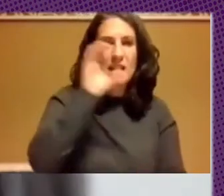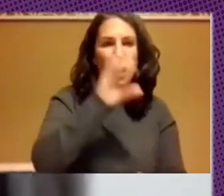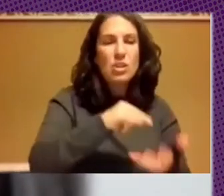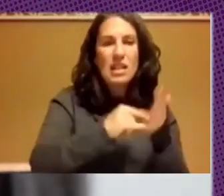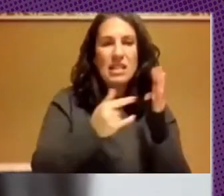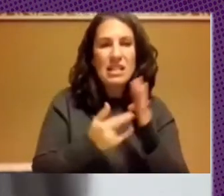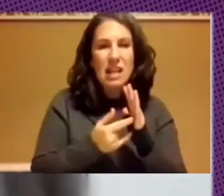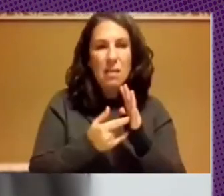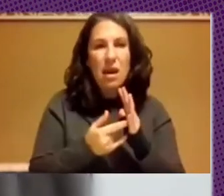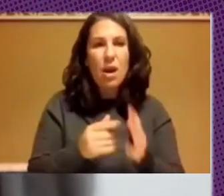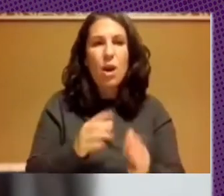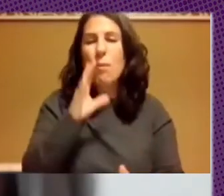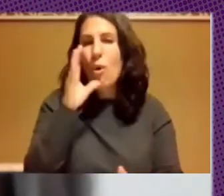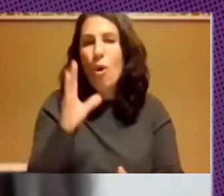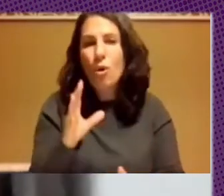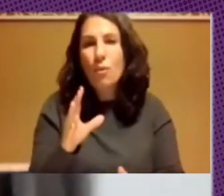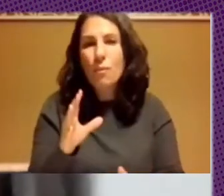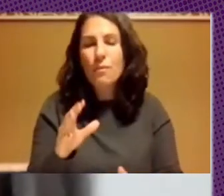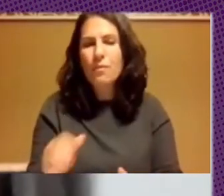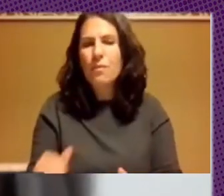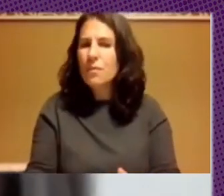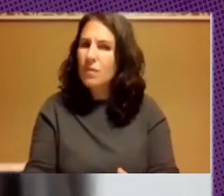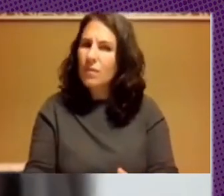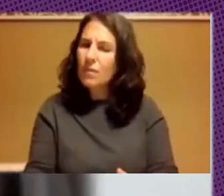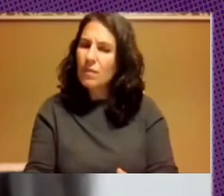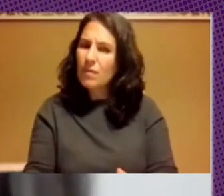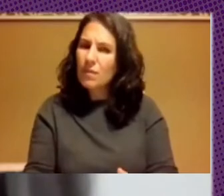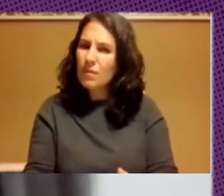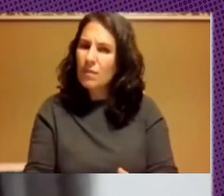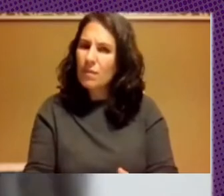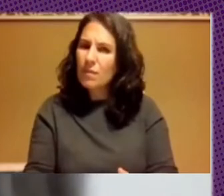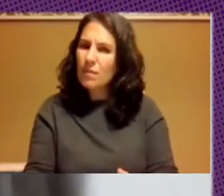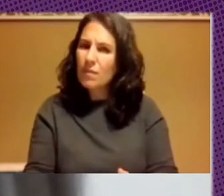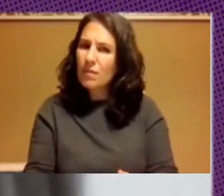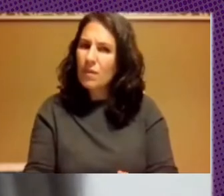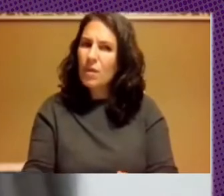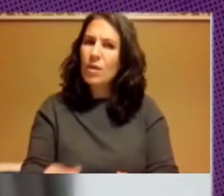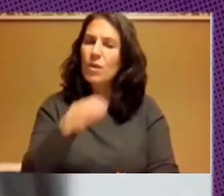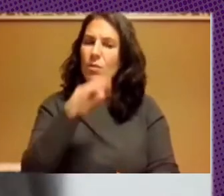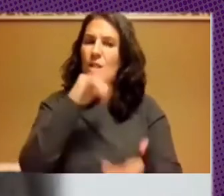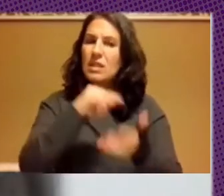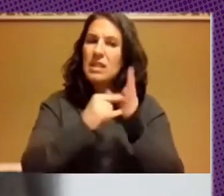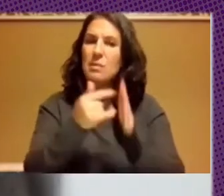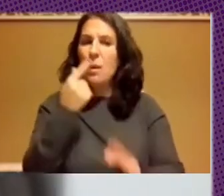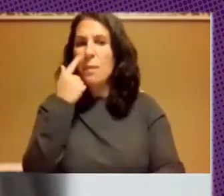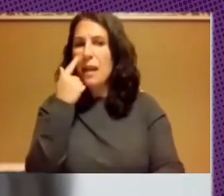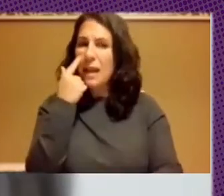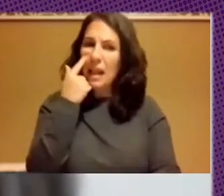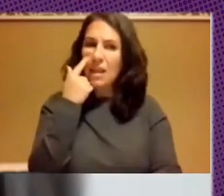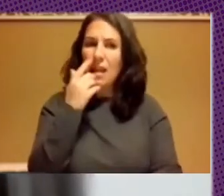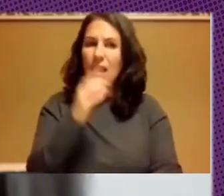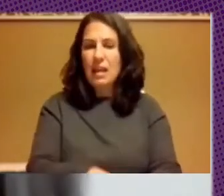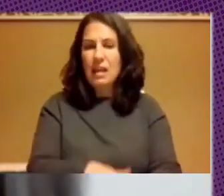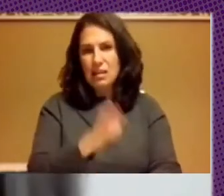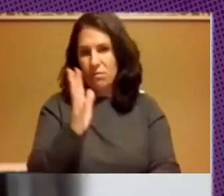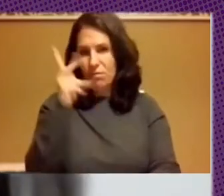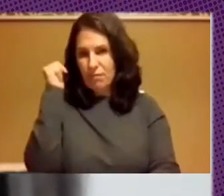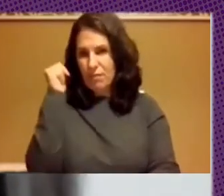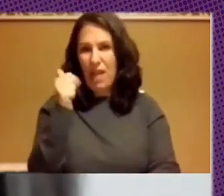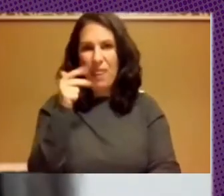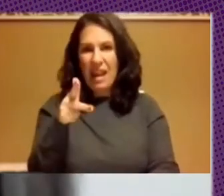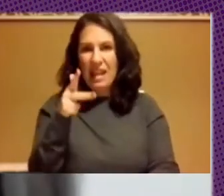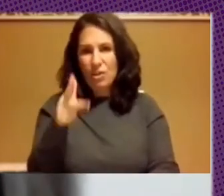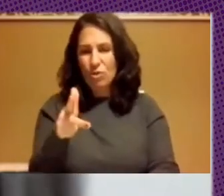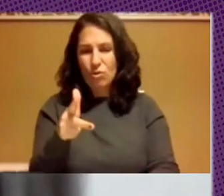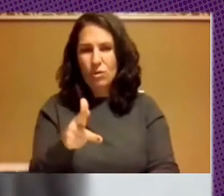por un sistema de vigilancia que es además violatorio de sus derechos entonces estamos